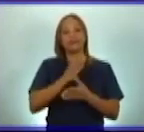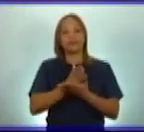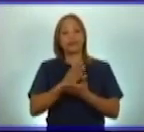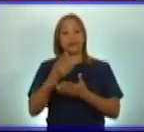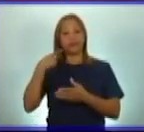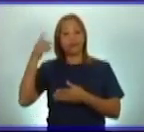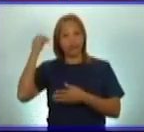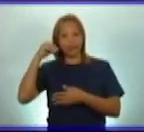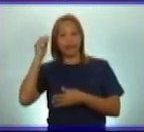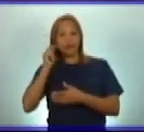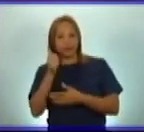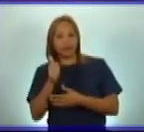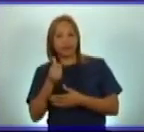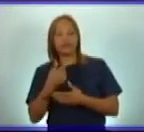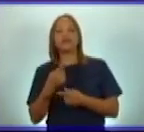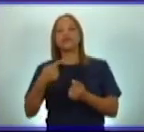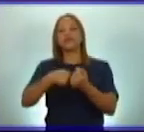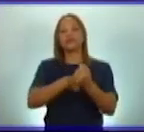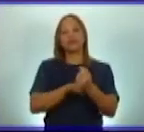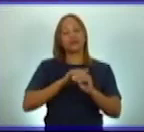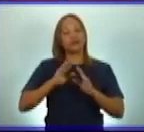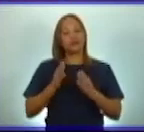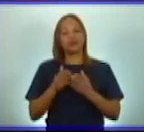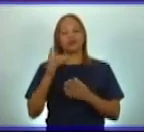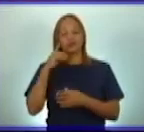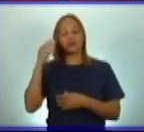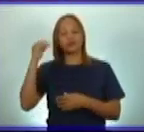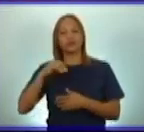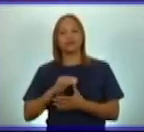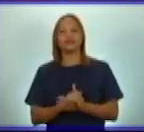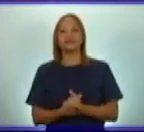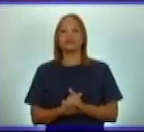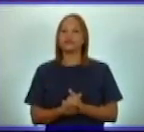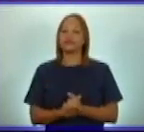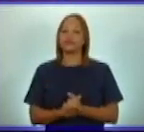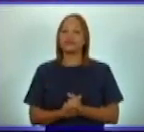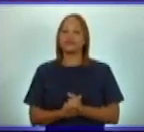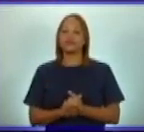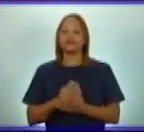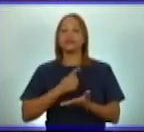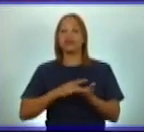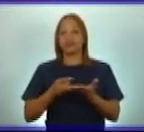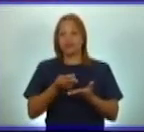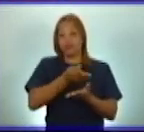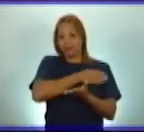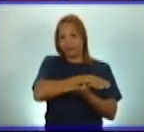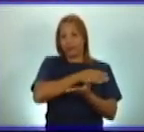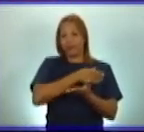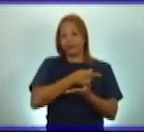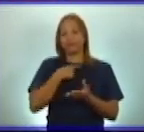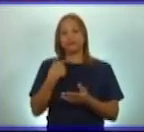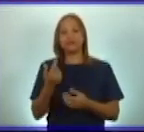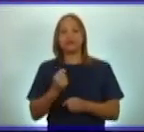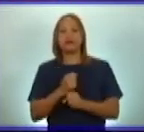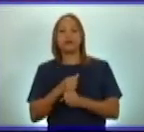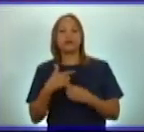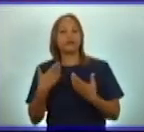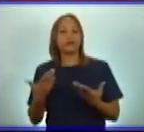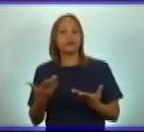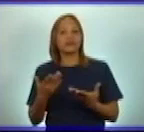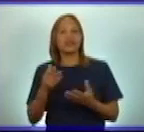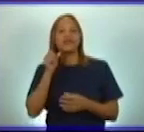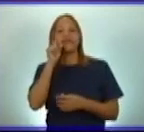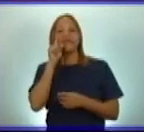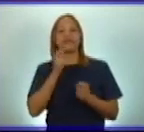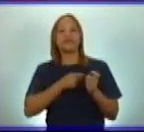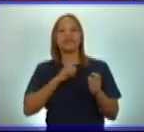haber profundizado durante el estudio. Bueno, la semana anterior trabajamos ya el fin de